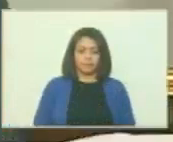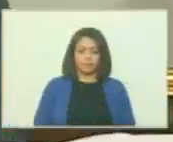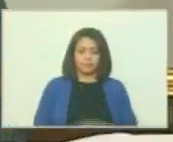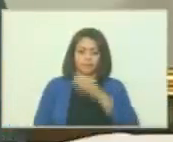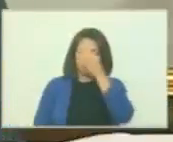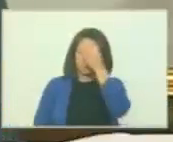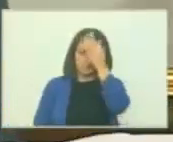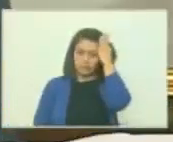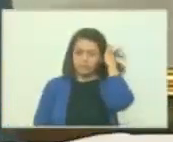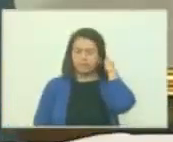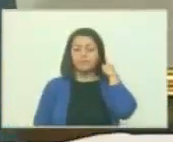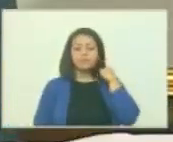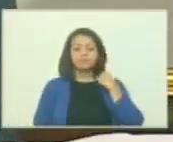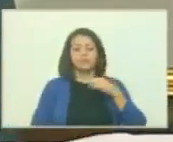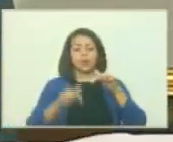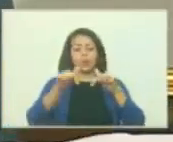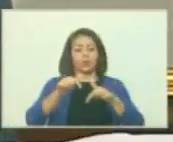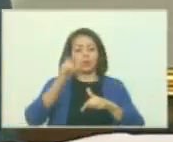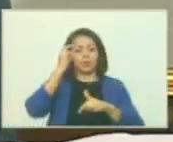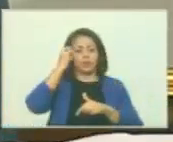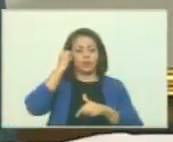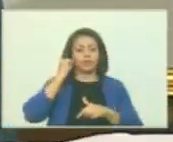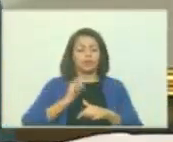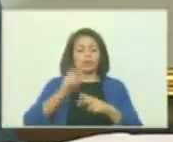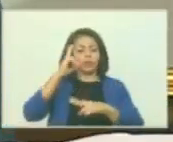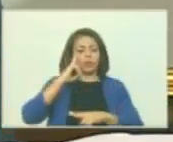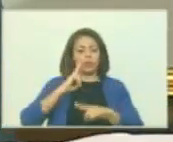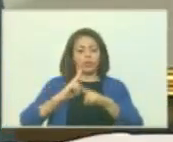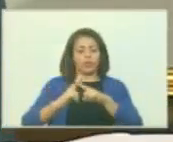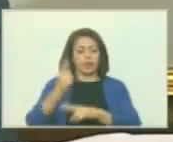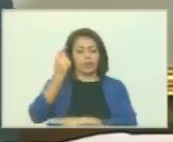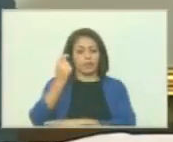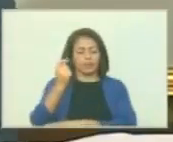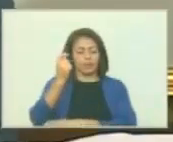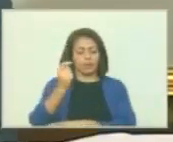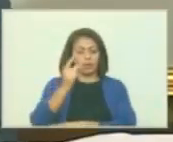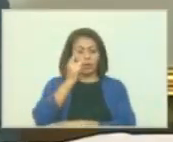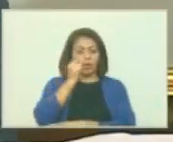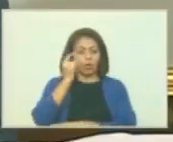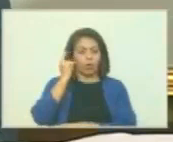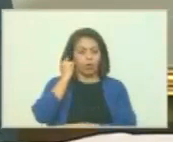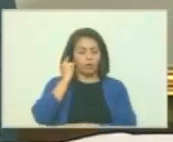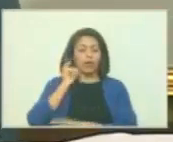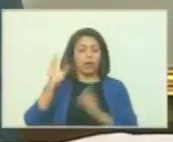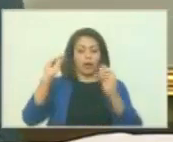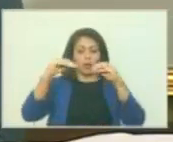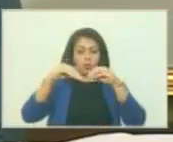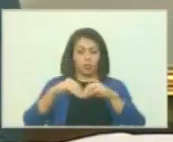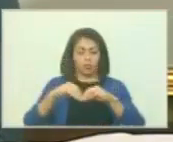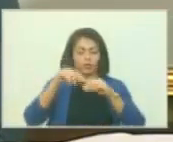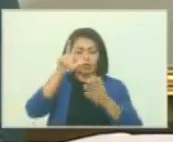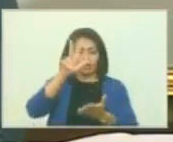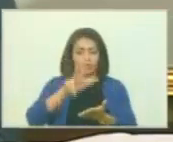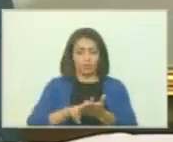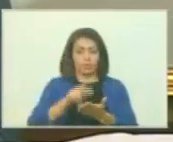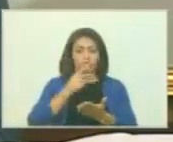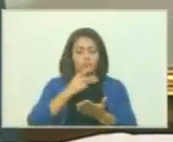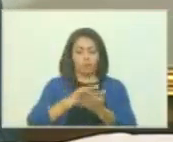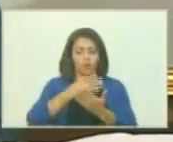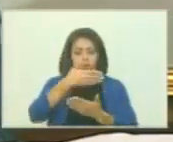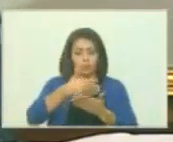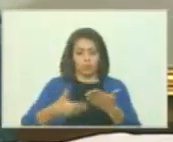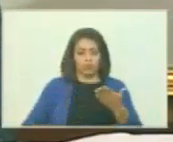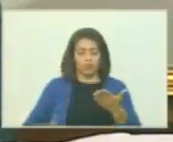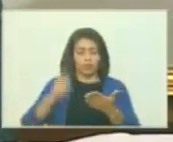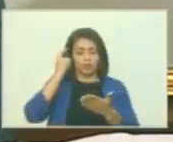En consideración del orden del día, las honorables diputadas y los honorables diputados que estén de acuerdo con aprobar la propuesta del orden